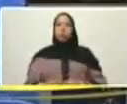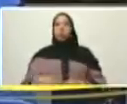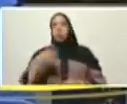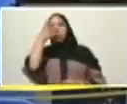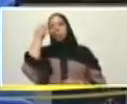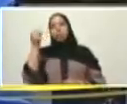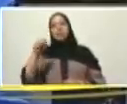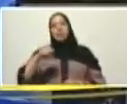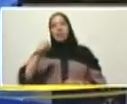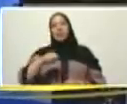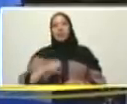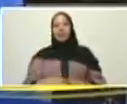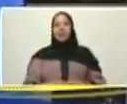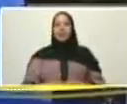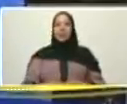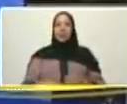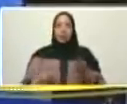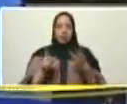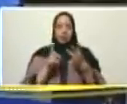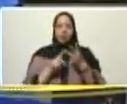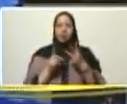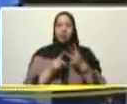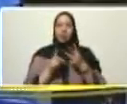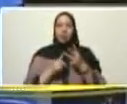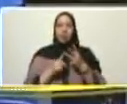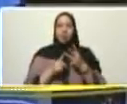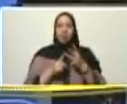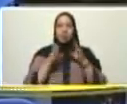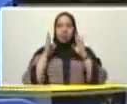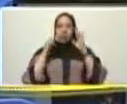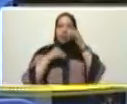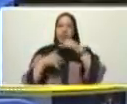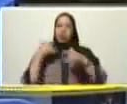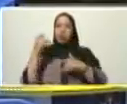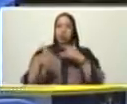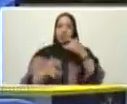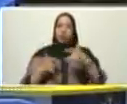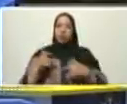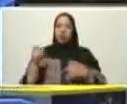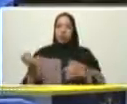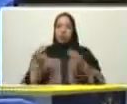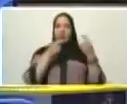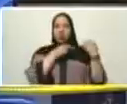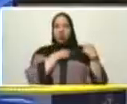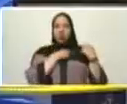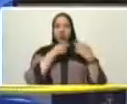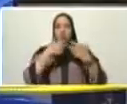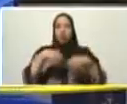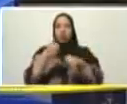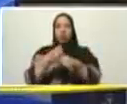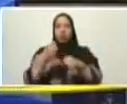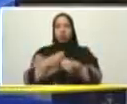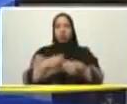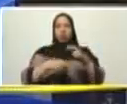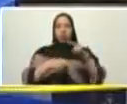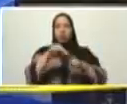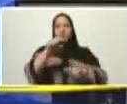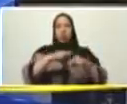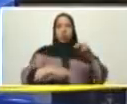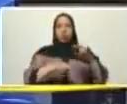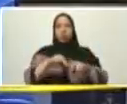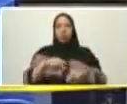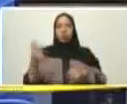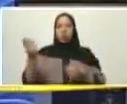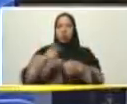entiende tercer anuncio ordeno la activación del órgano superior del motor construcción y la